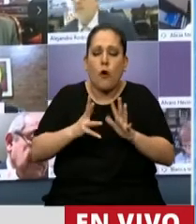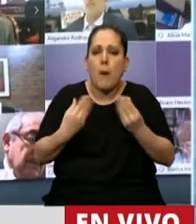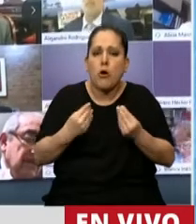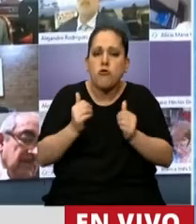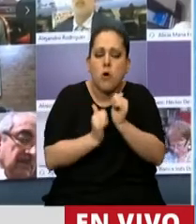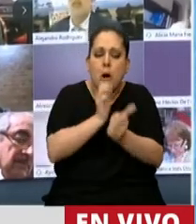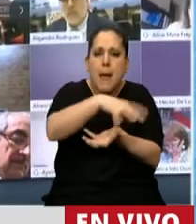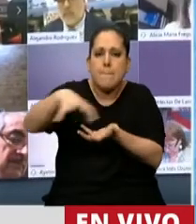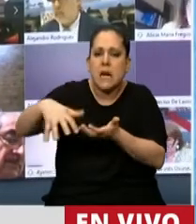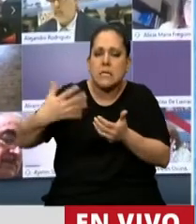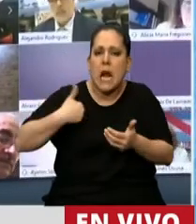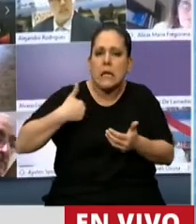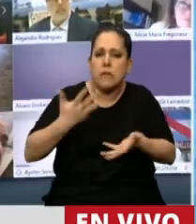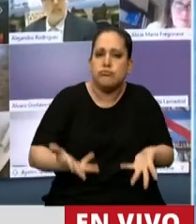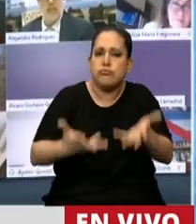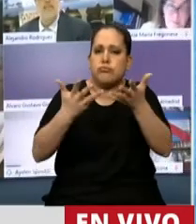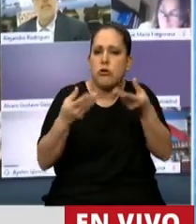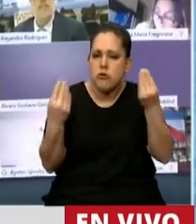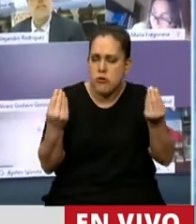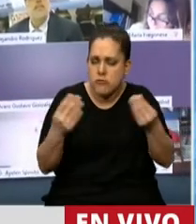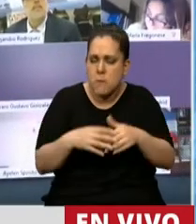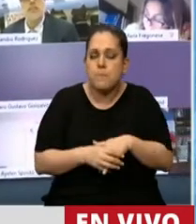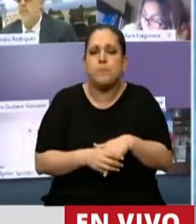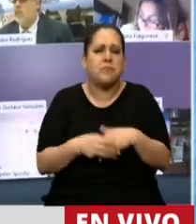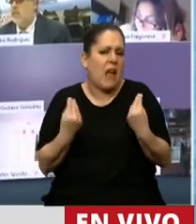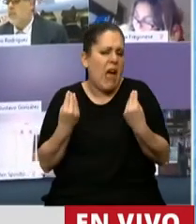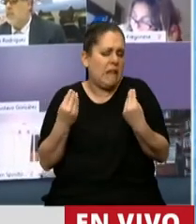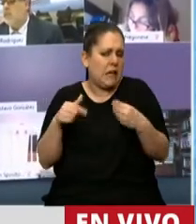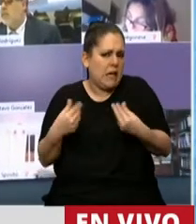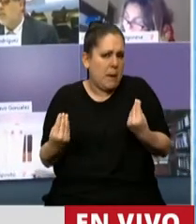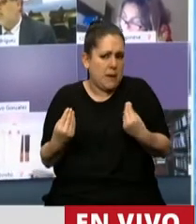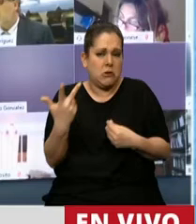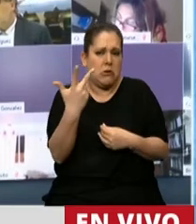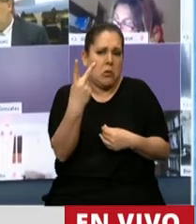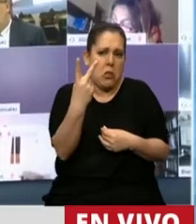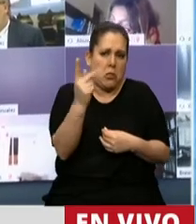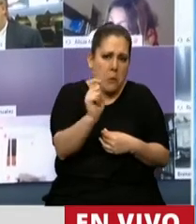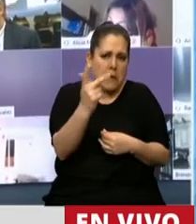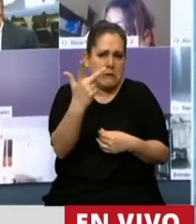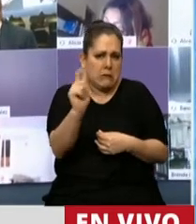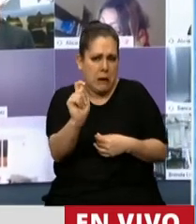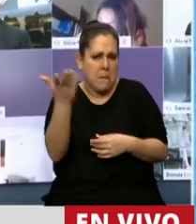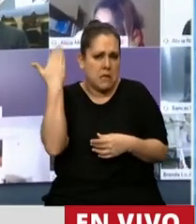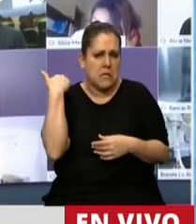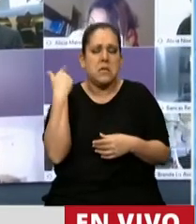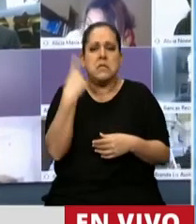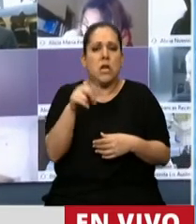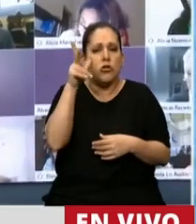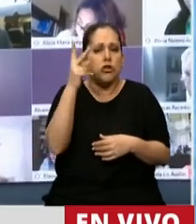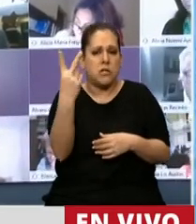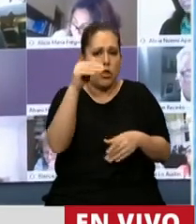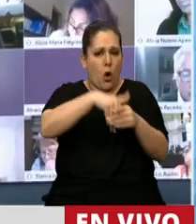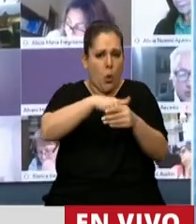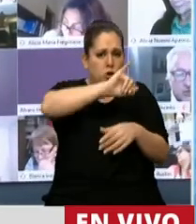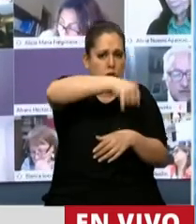empresario en la Argentina. Básicamente, ¿qué es lo que pasó acá? Hace dos, tres meses sacamos una ley, 182 votos contra